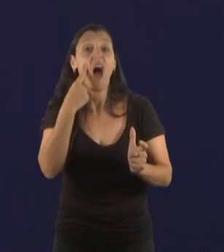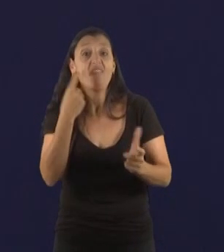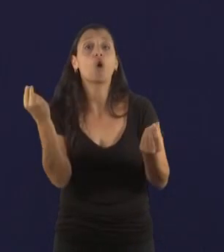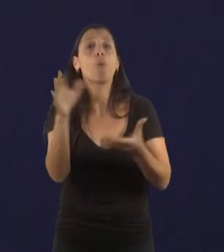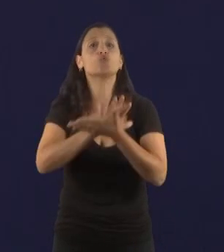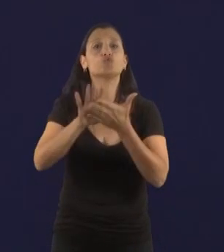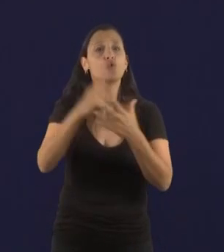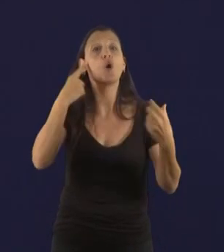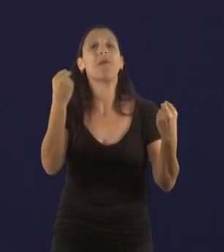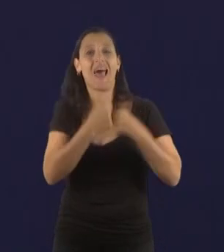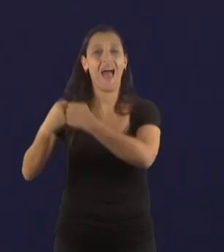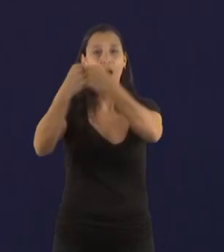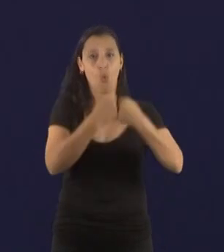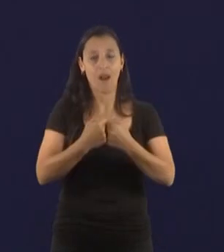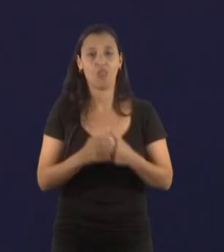Última pregunta.